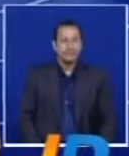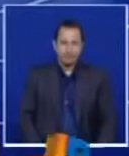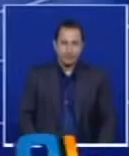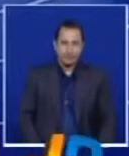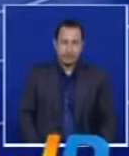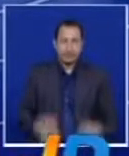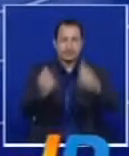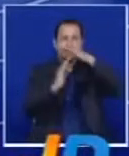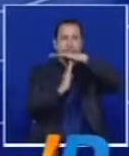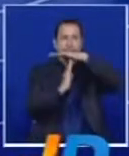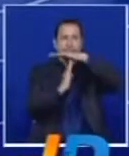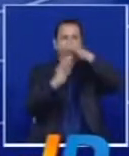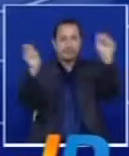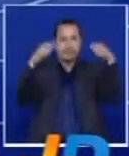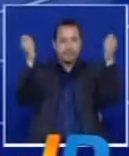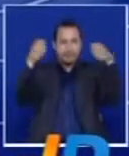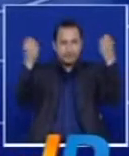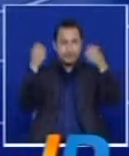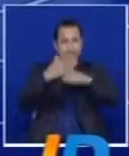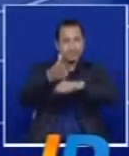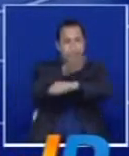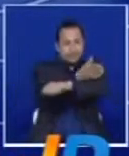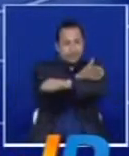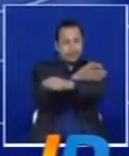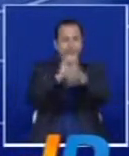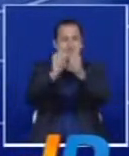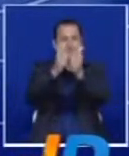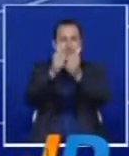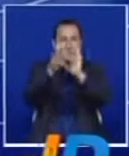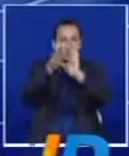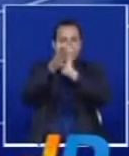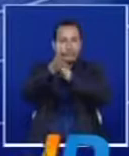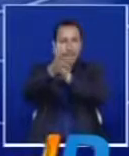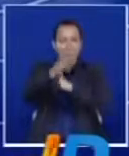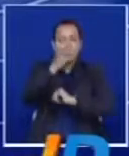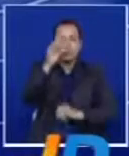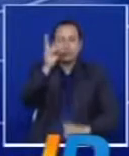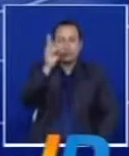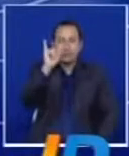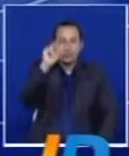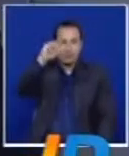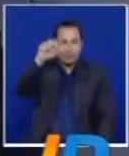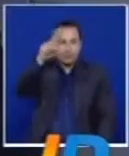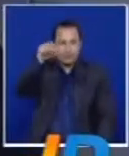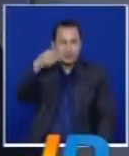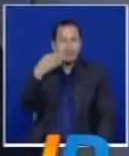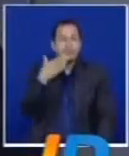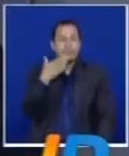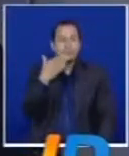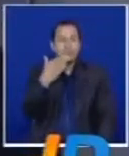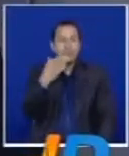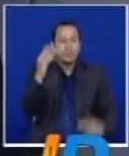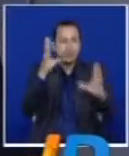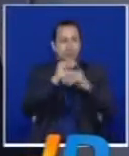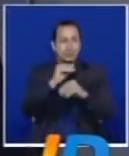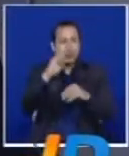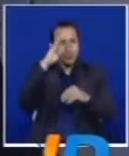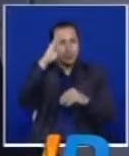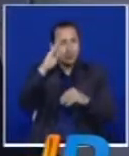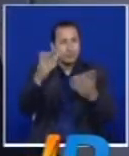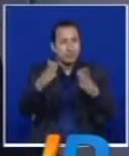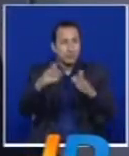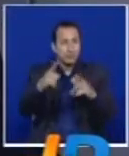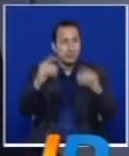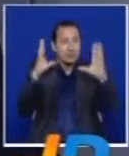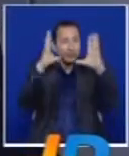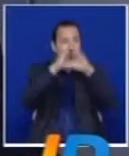Vamos a comerciales, pero antes un avance de la información deportiva con Jaime Orlando Dinas. Jaime, buenas noches. María Fernanda, hola, buena noche. ¿Qué tal? La noche